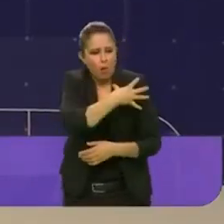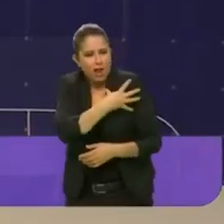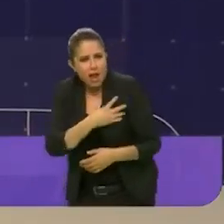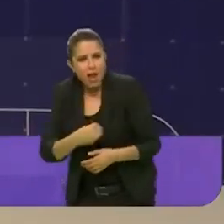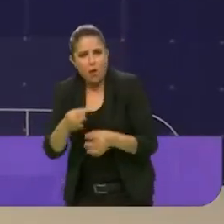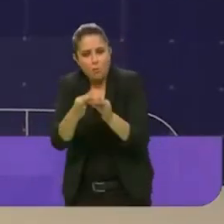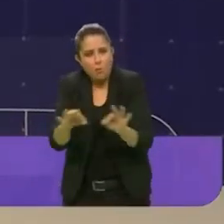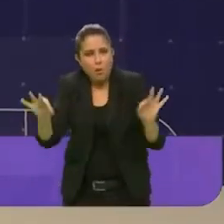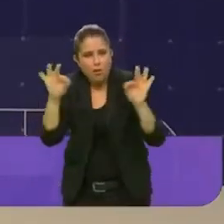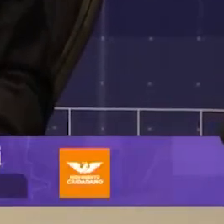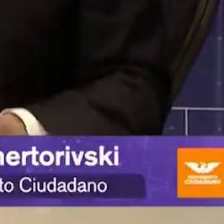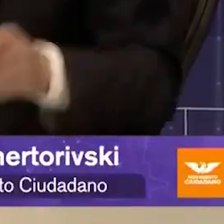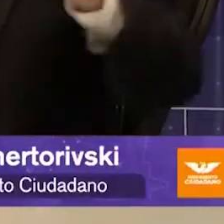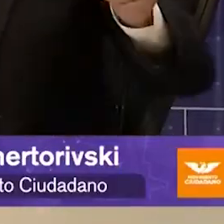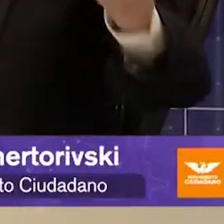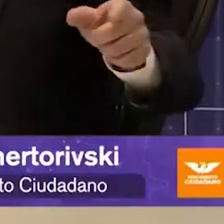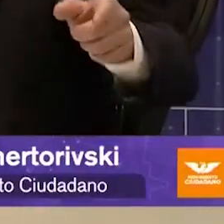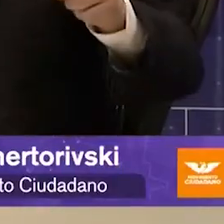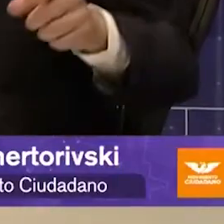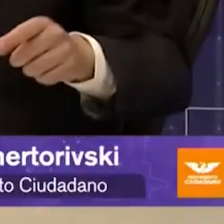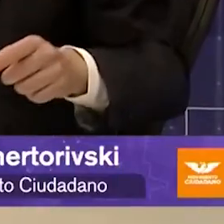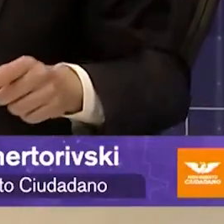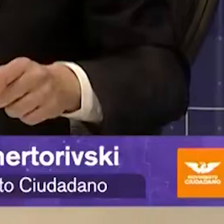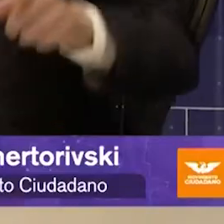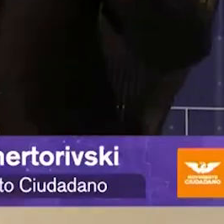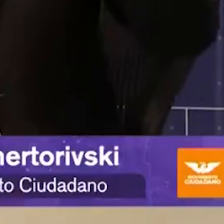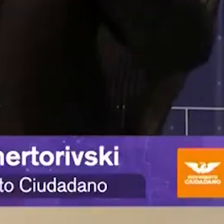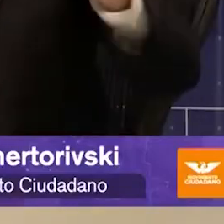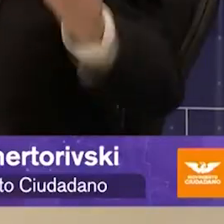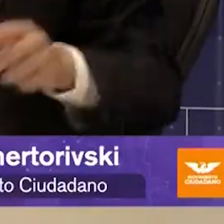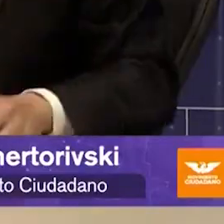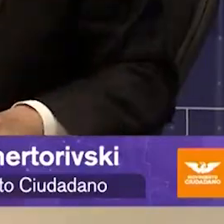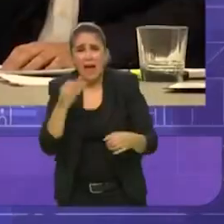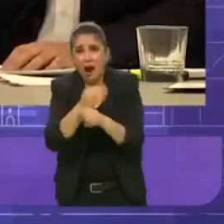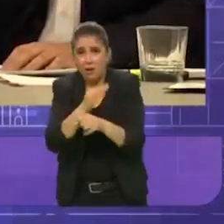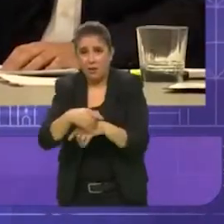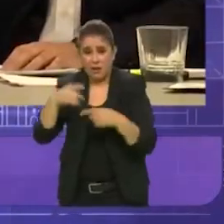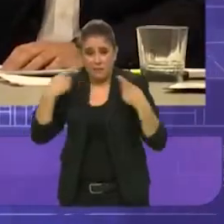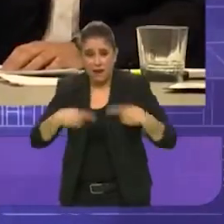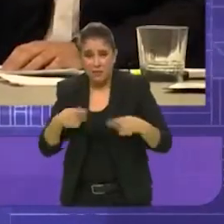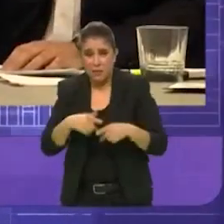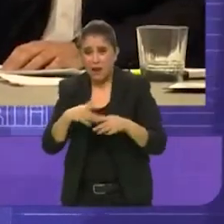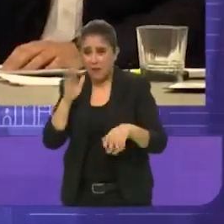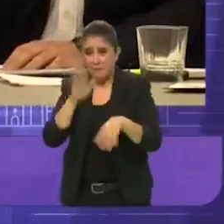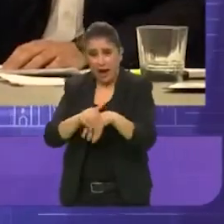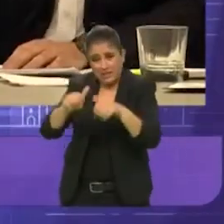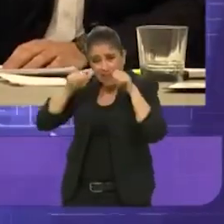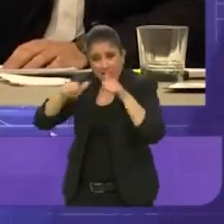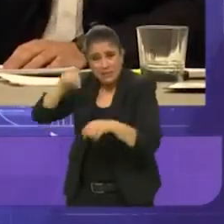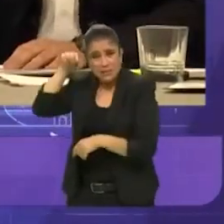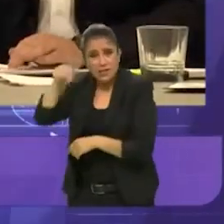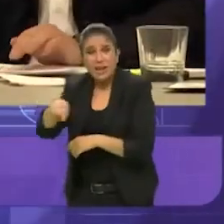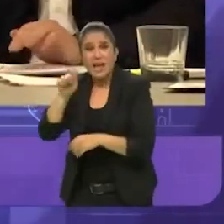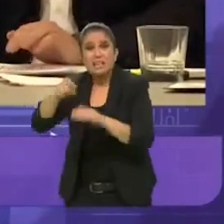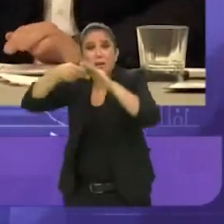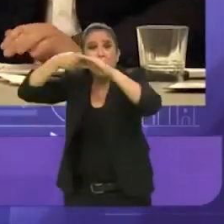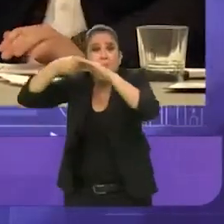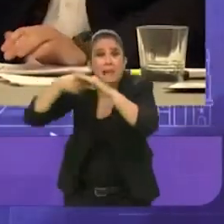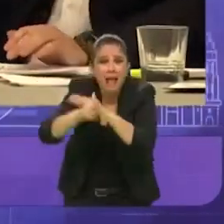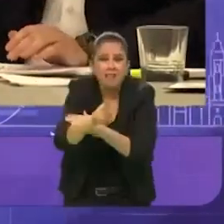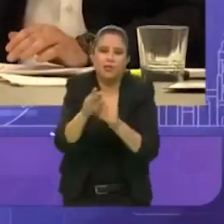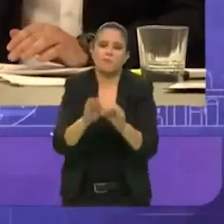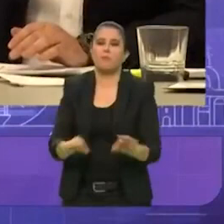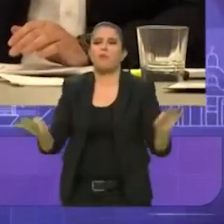movilidad. Aquí, las ideas de Taboada y Chortoritsky fueron similares. A lo que hay que apostarle es al metro. Por eso nosotros